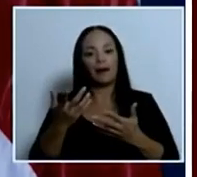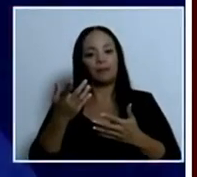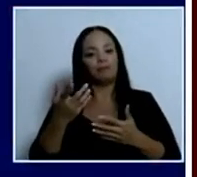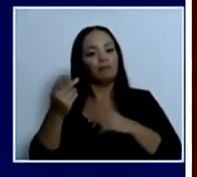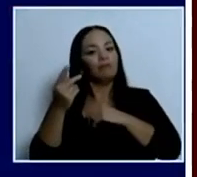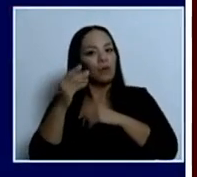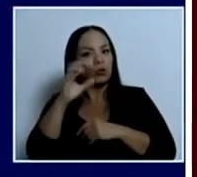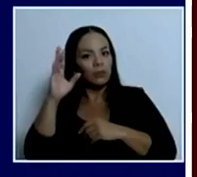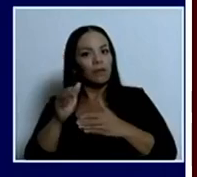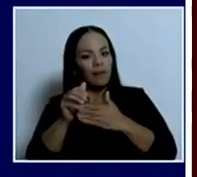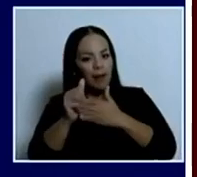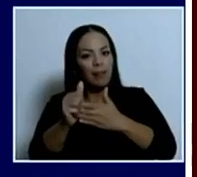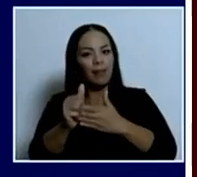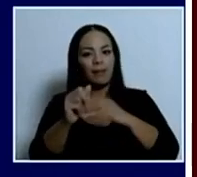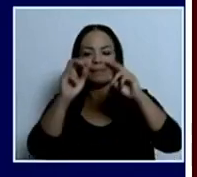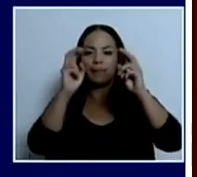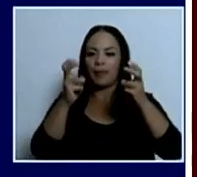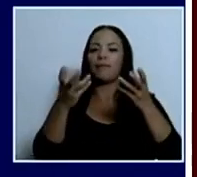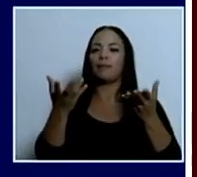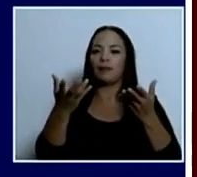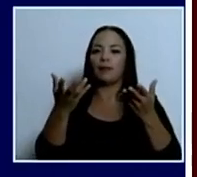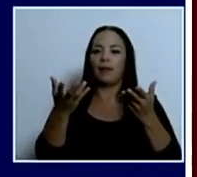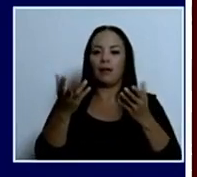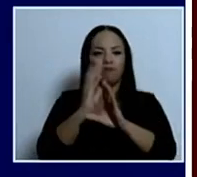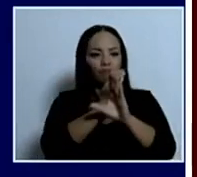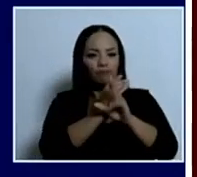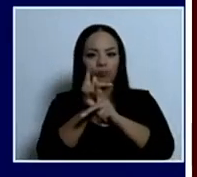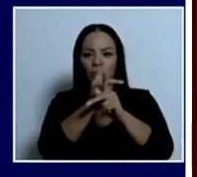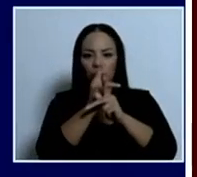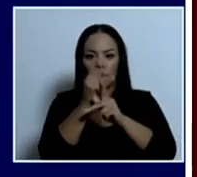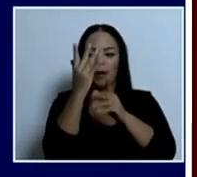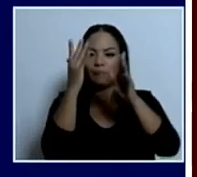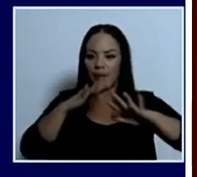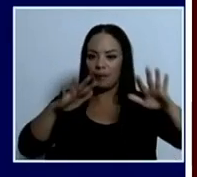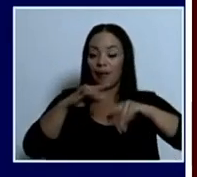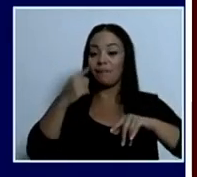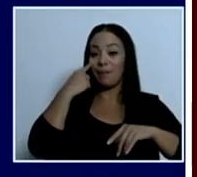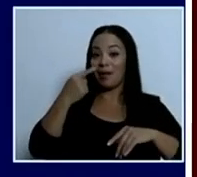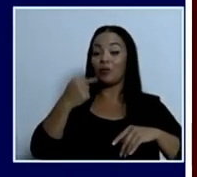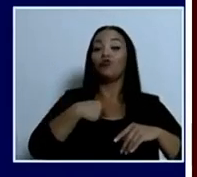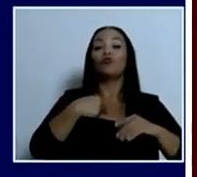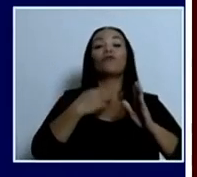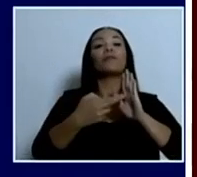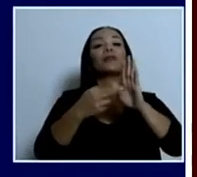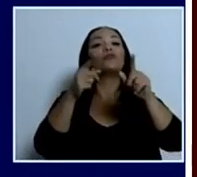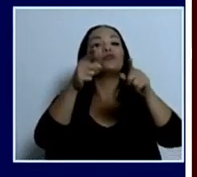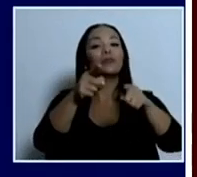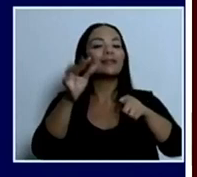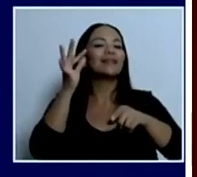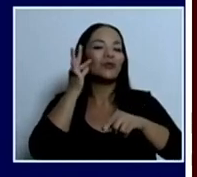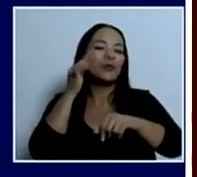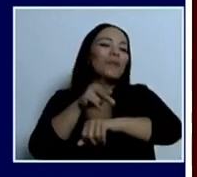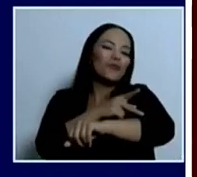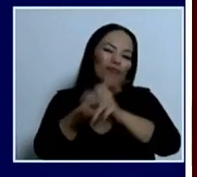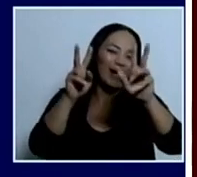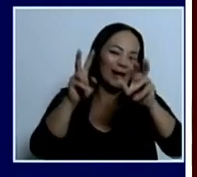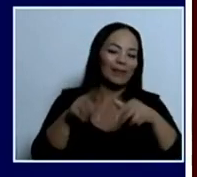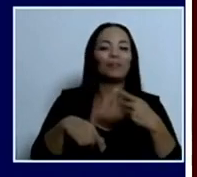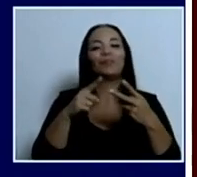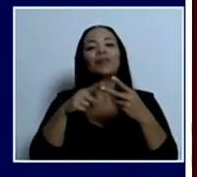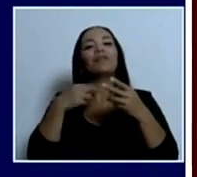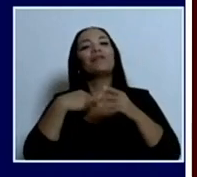honor que tendré yo a nombre suyo, señora, señora Purral, es a nombre suyo, a nombre del pueblo, es